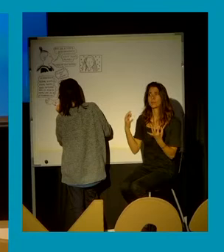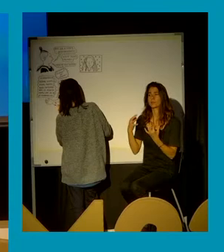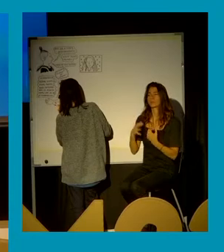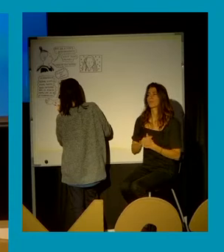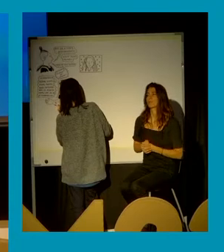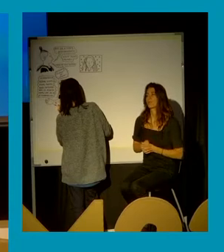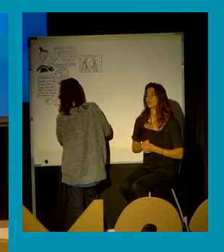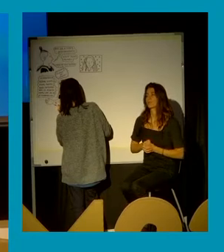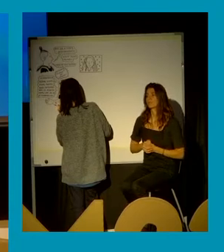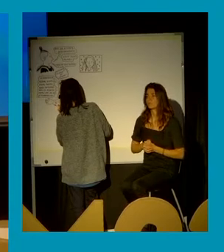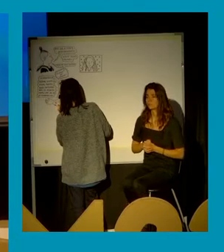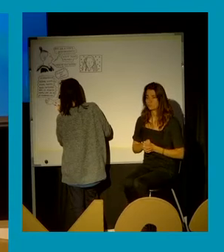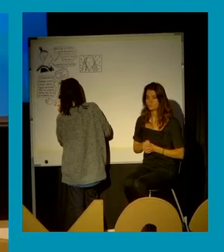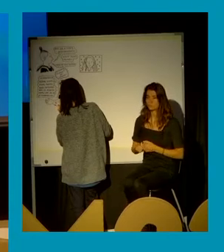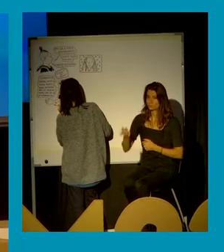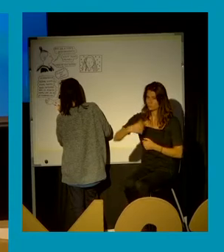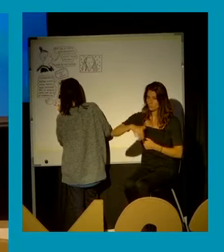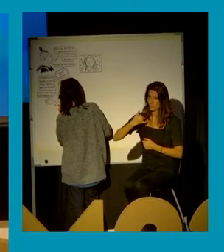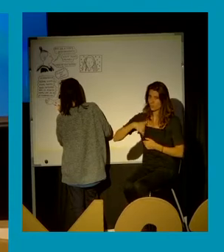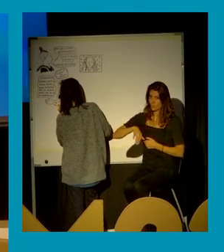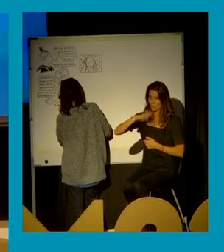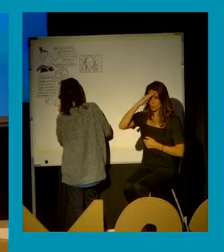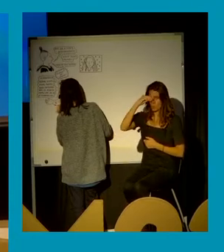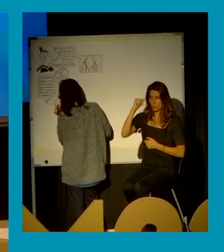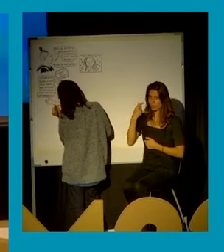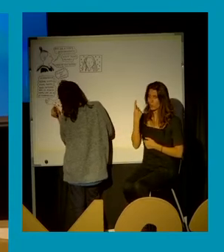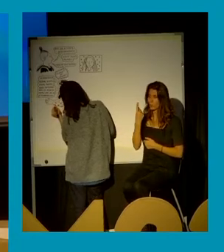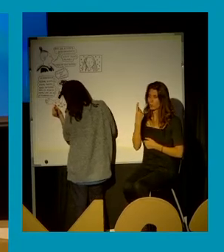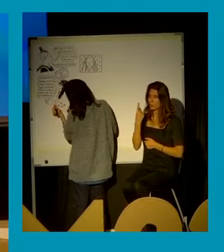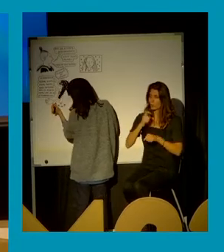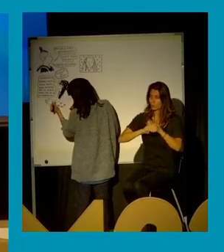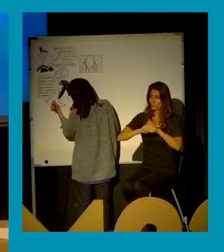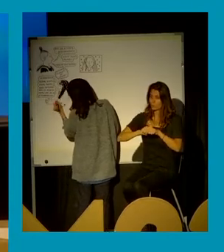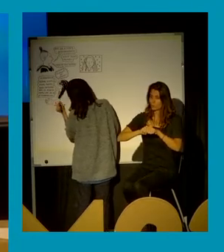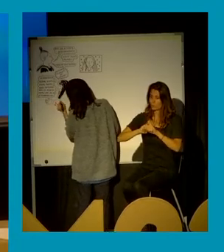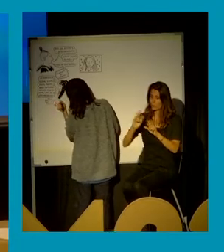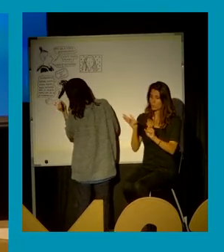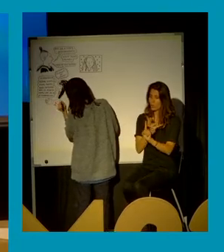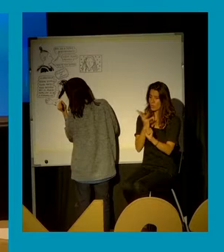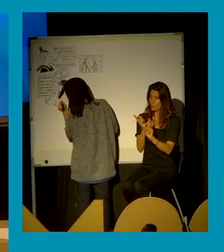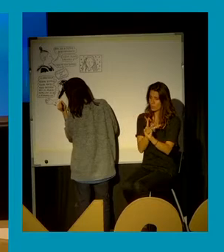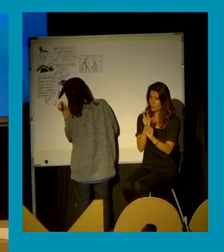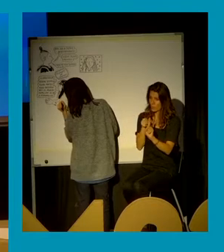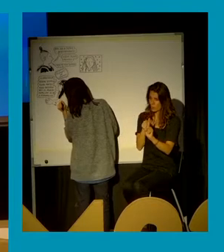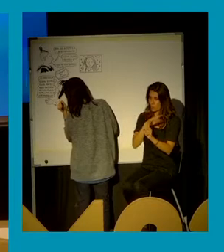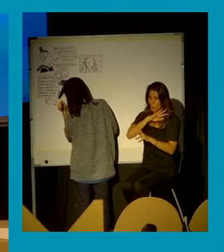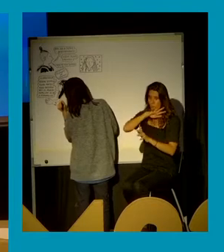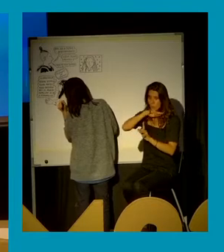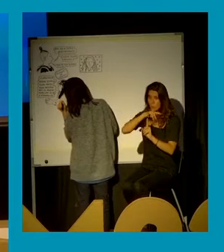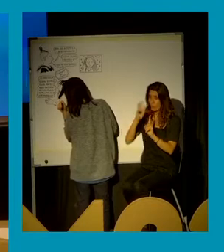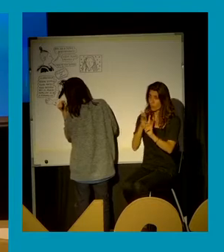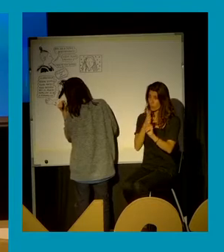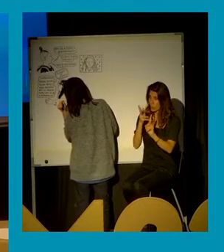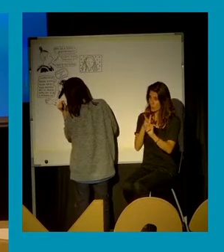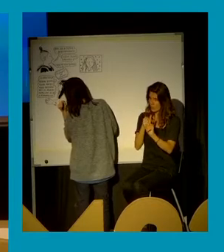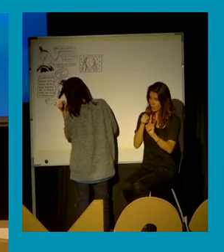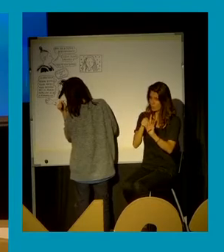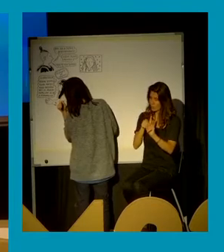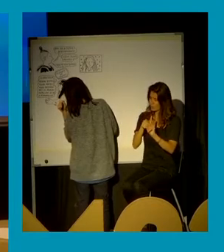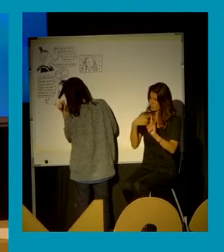hemos olvidado una violencia con una alta prevalencia que también está fundada en el machismo,